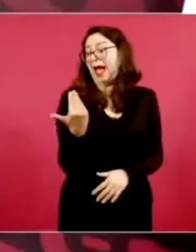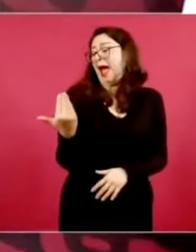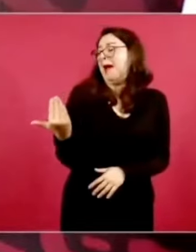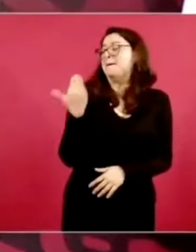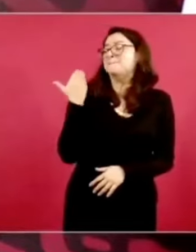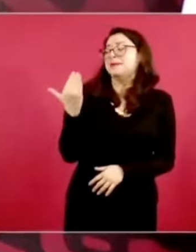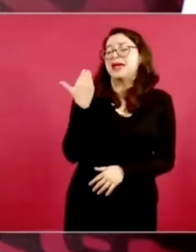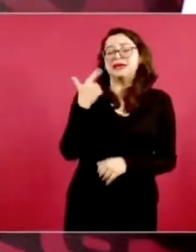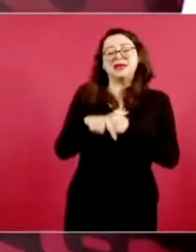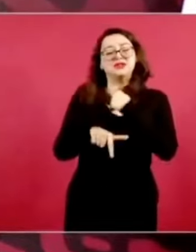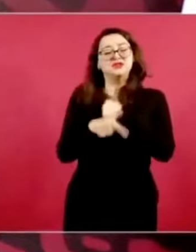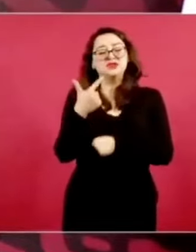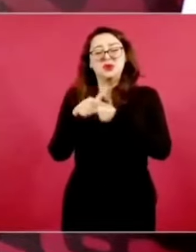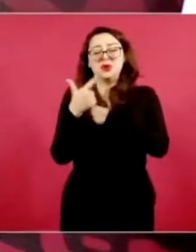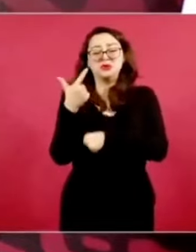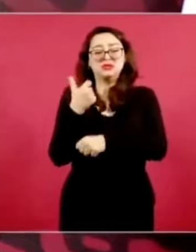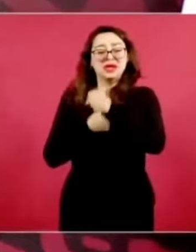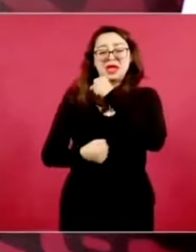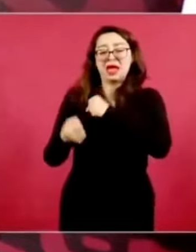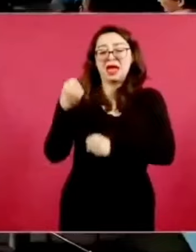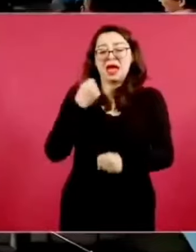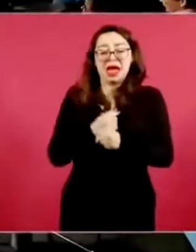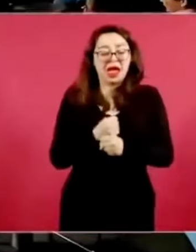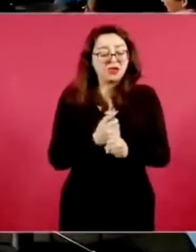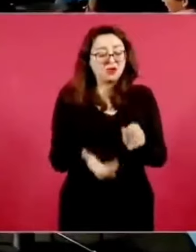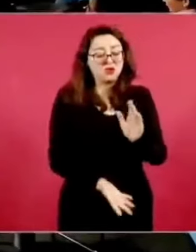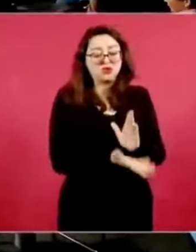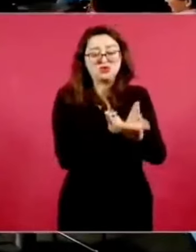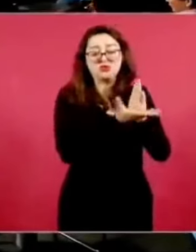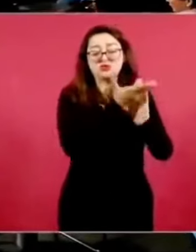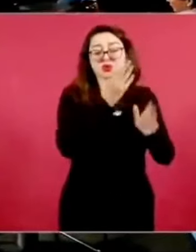años con Fox.